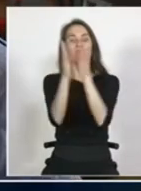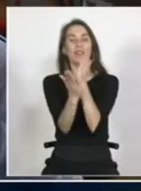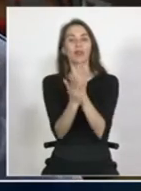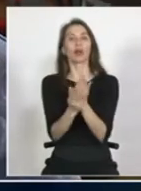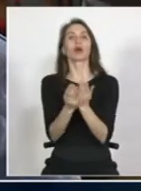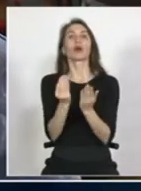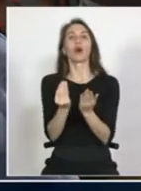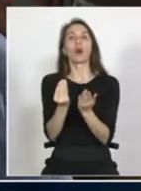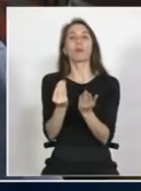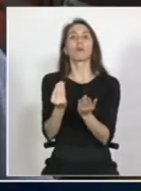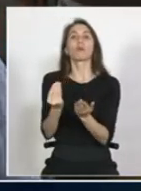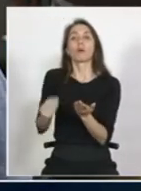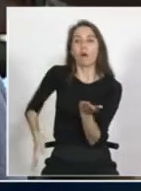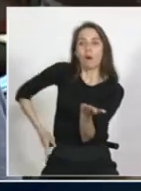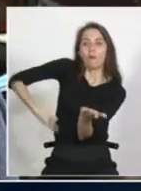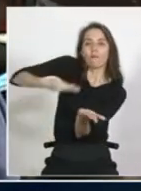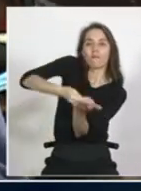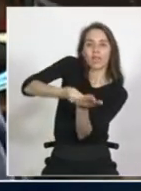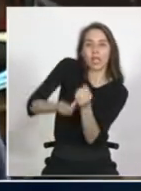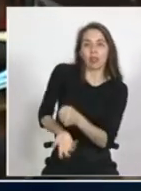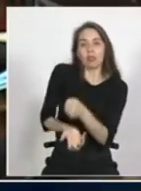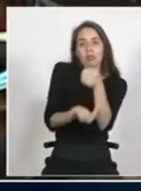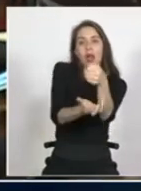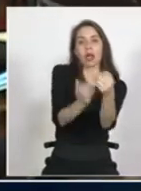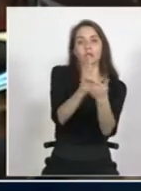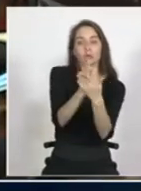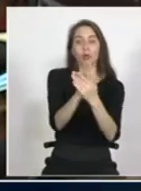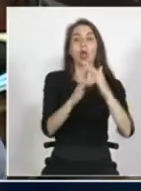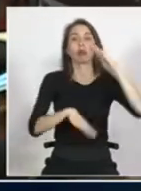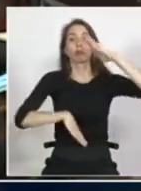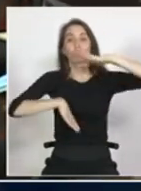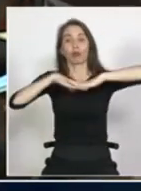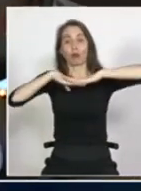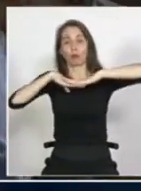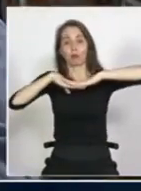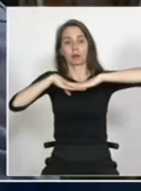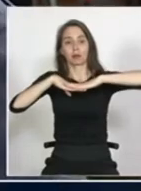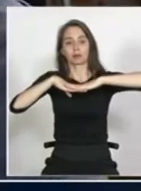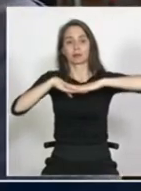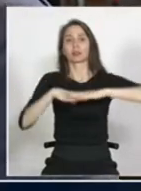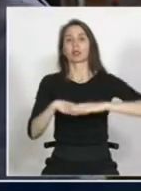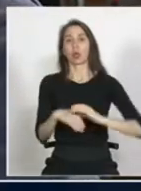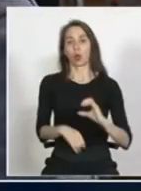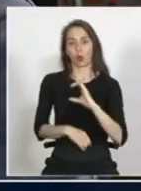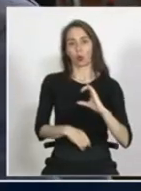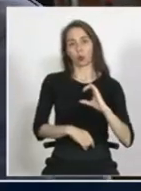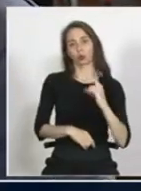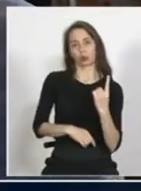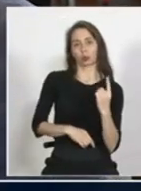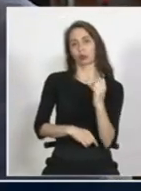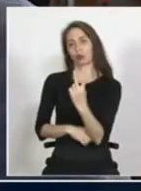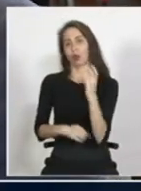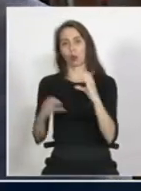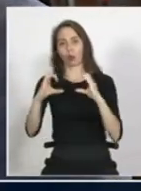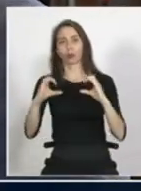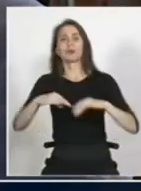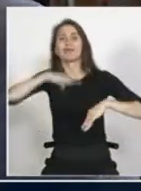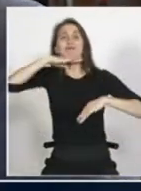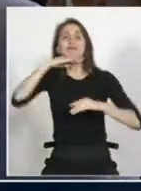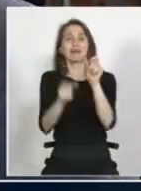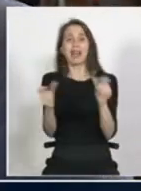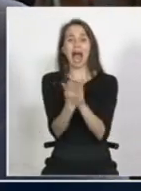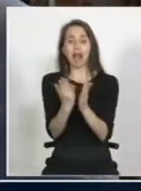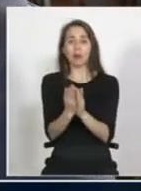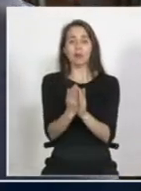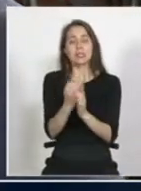financiamiento de las escuelas si es que las escuelas tienen un tope y para poder por ejemplo tienen un curso o dos cursos y los tienen llenos y quieren